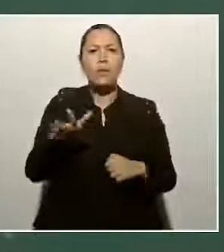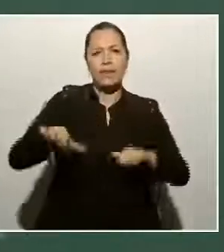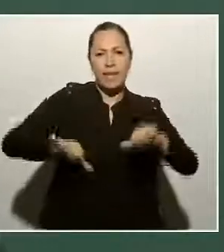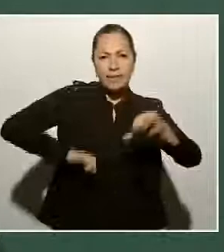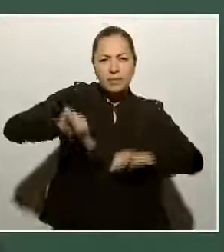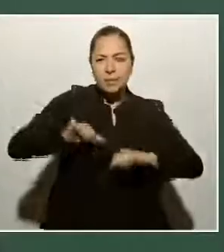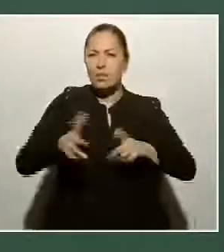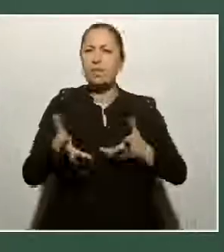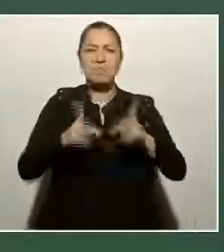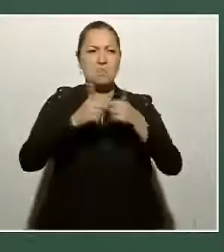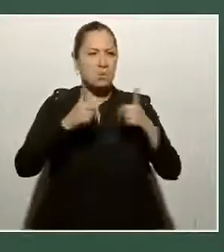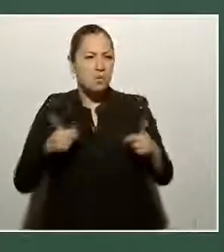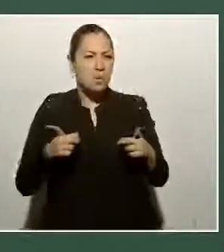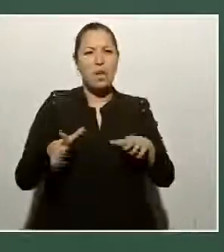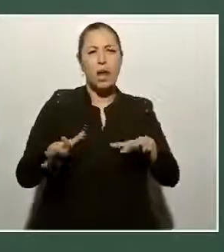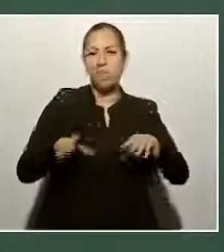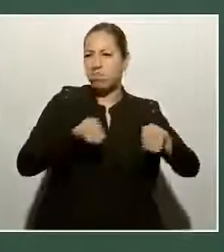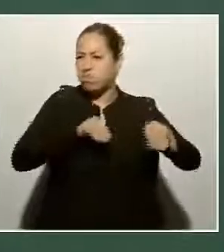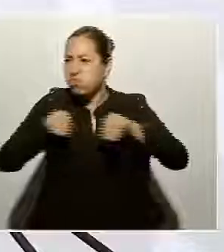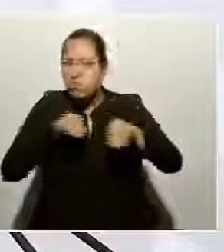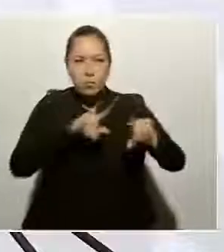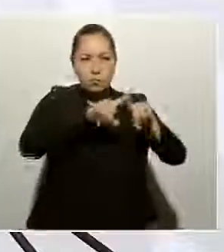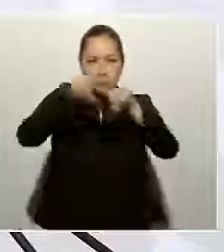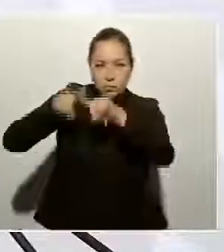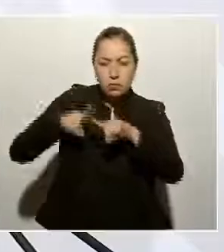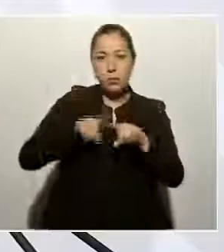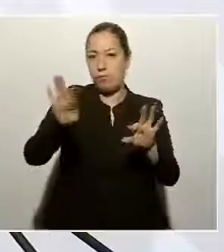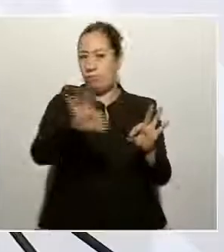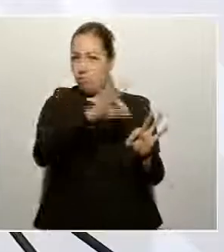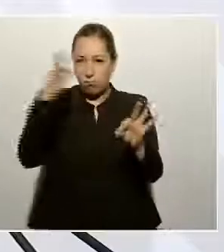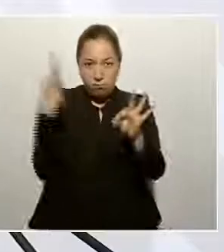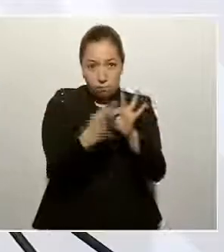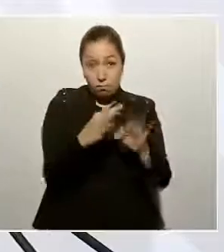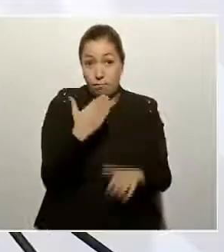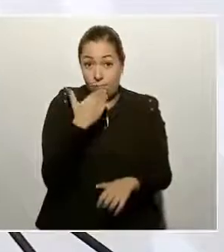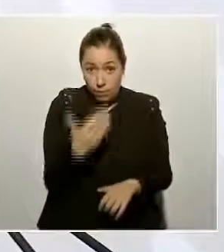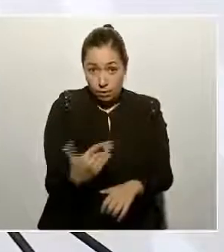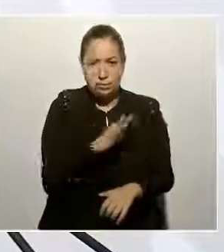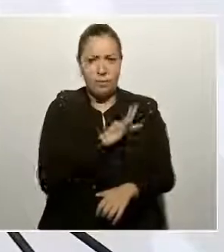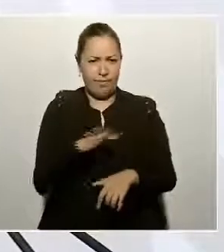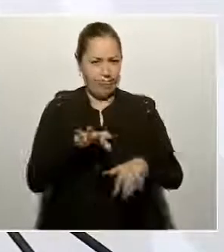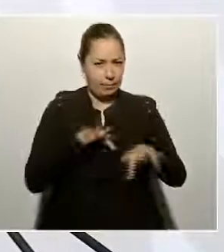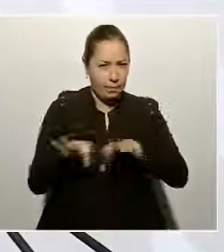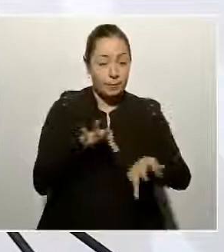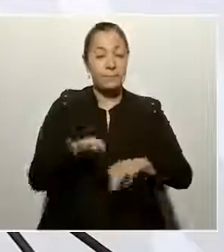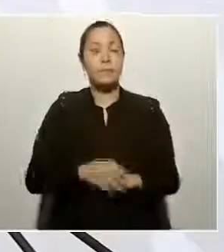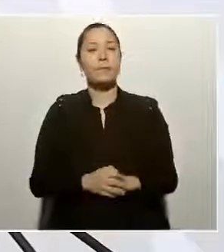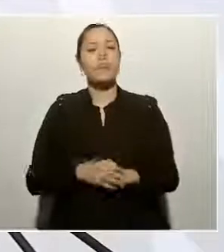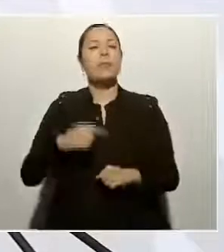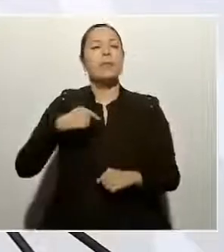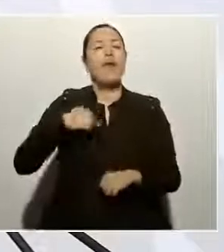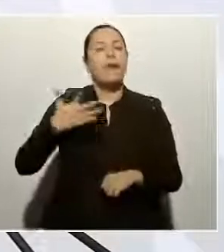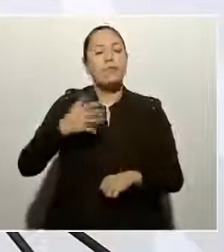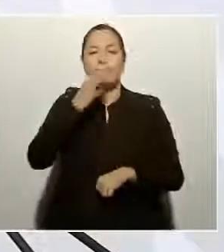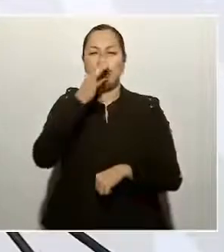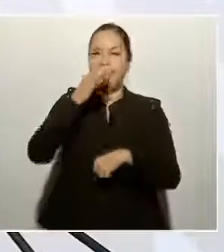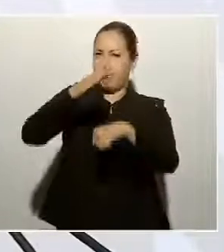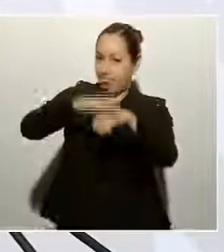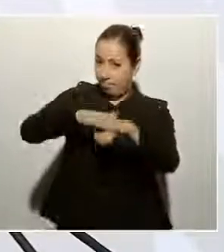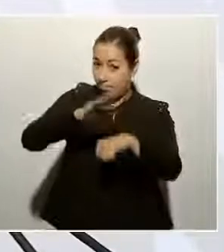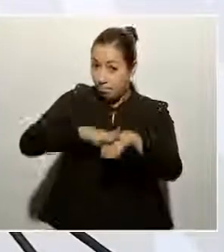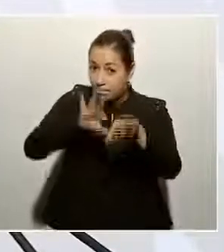en las condiciones adecuadas. Es pertinente destacar que aquí en Sinaloa,